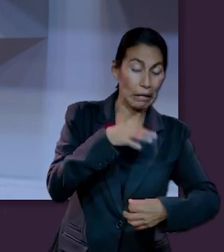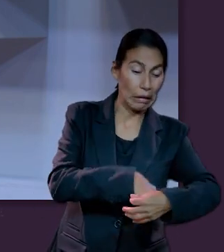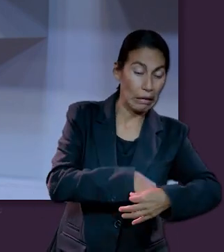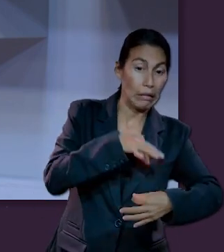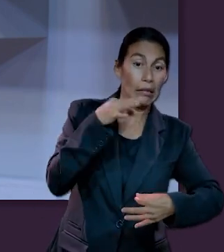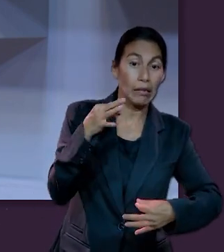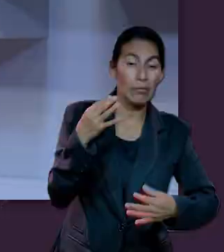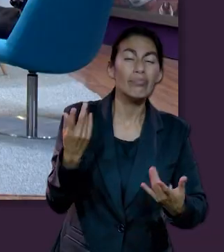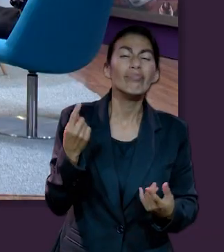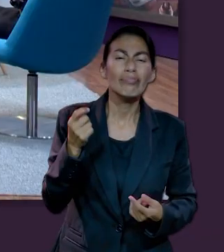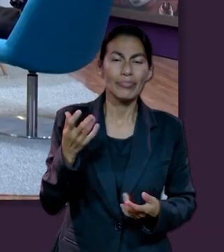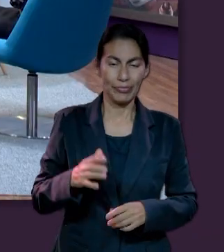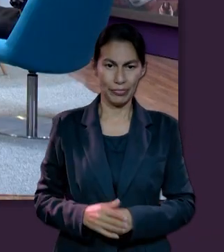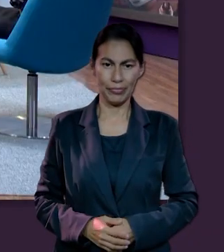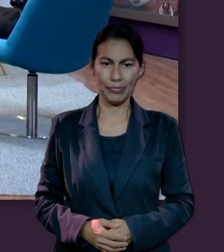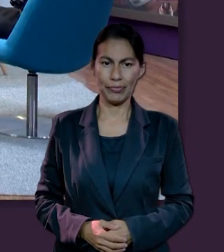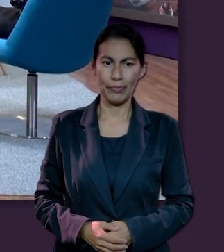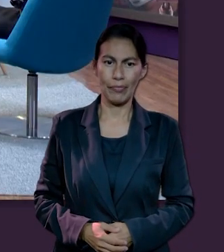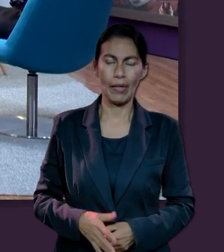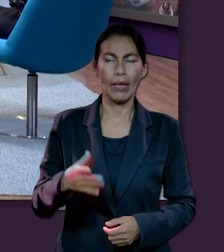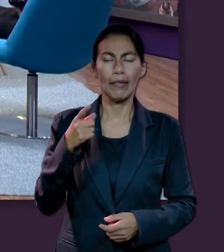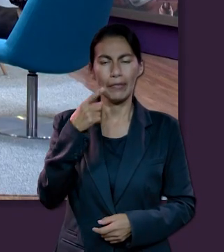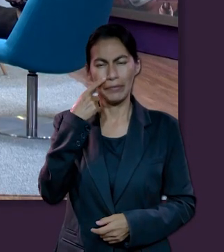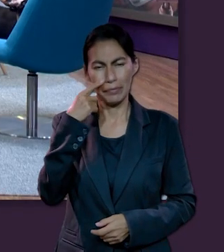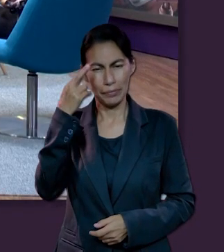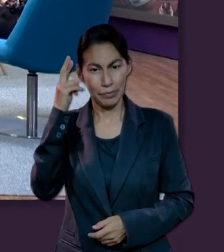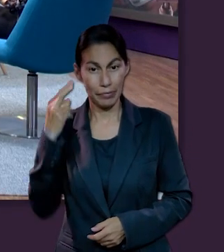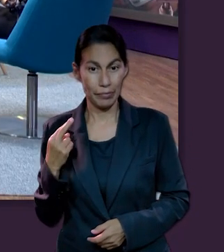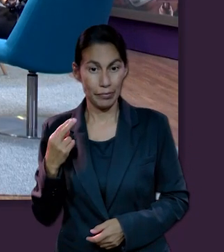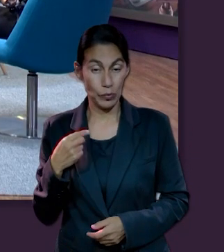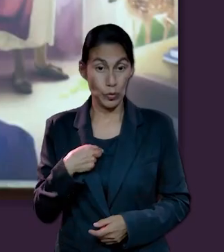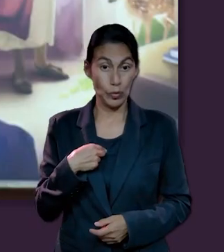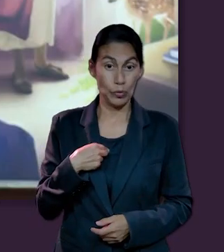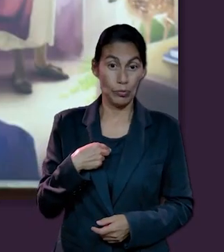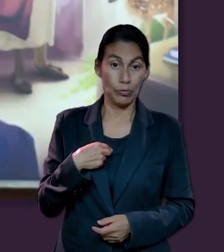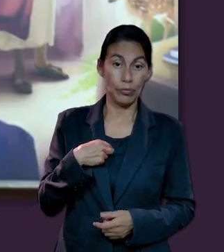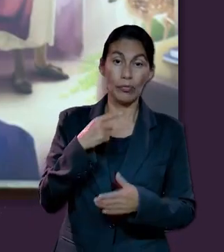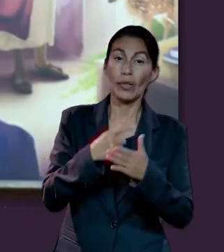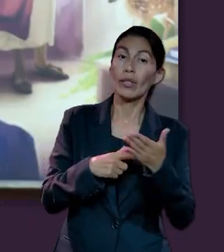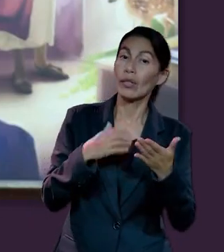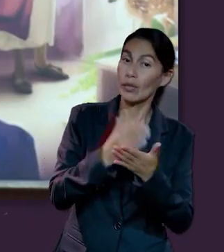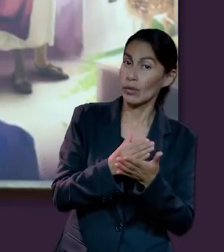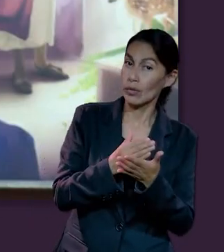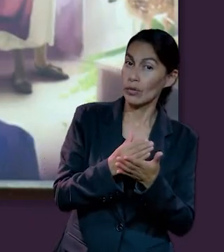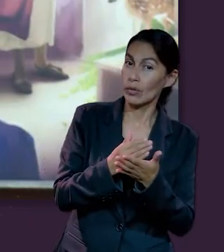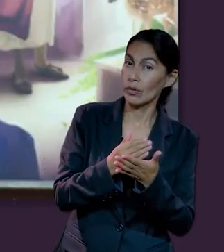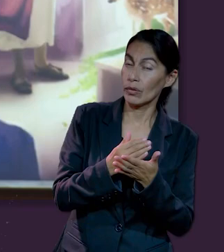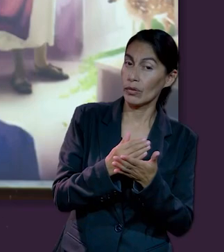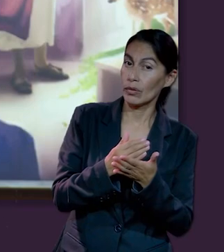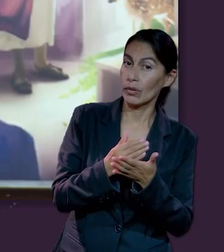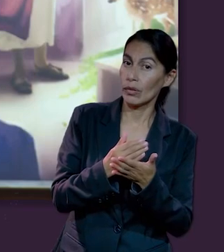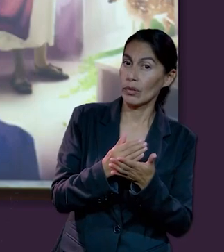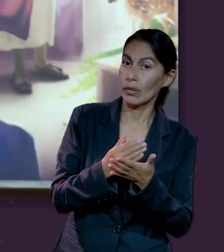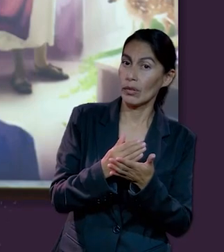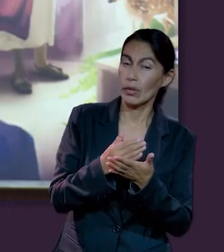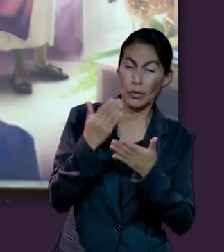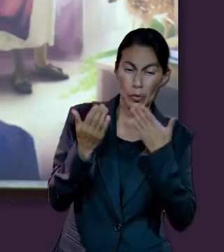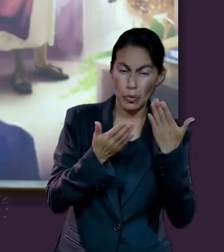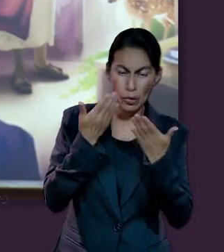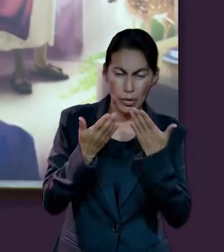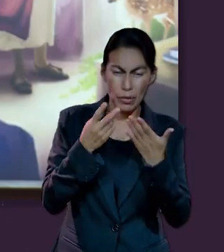Mira, Ruth, escuchando esa lección me di cuenta del plan de Satanás que